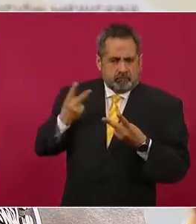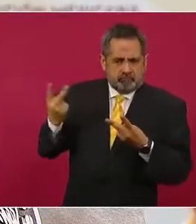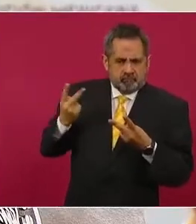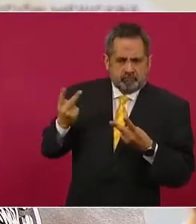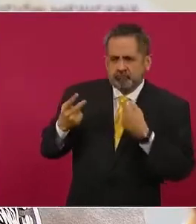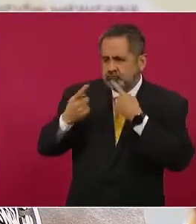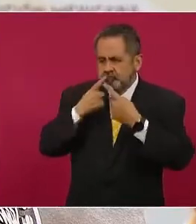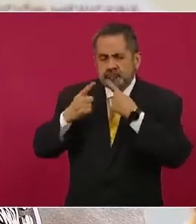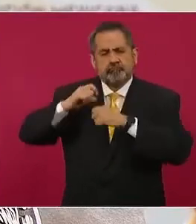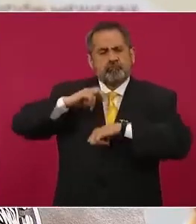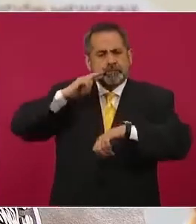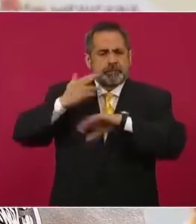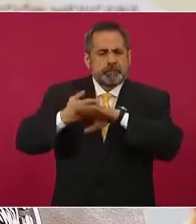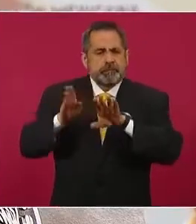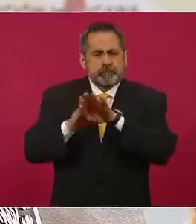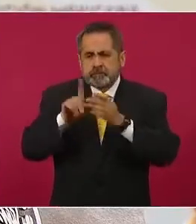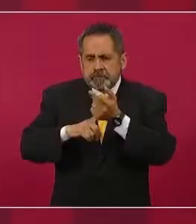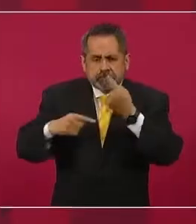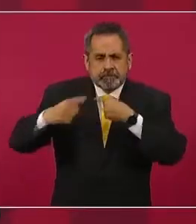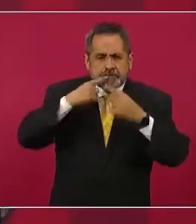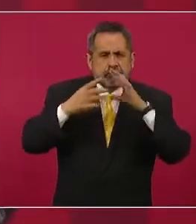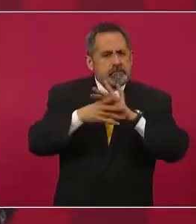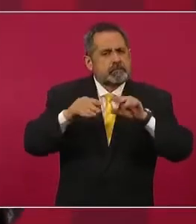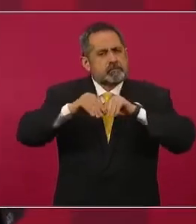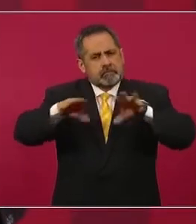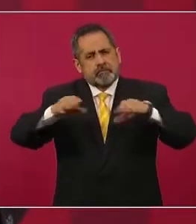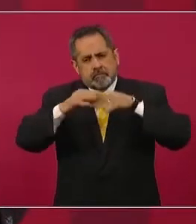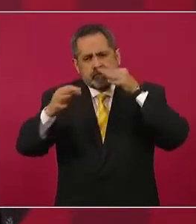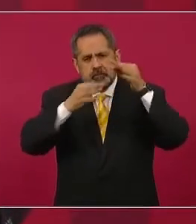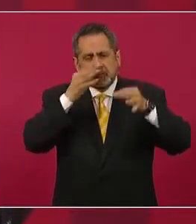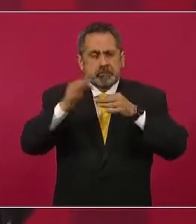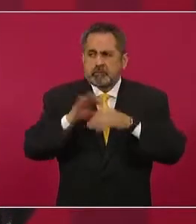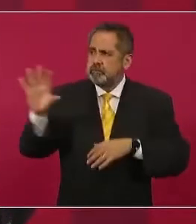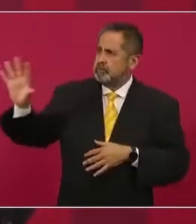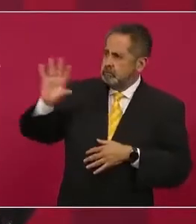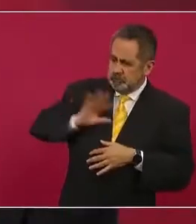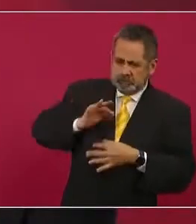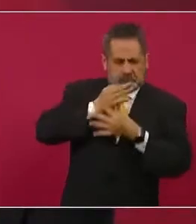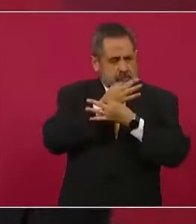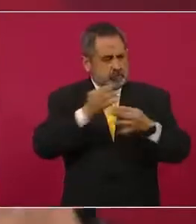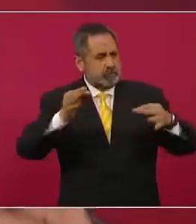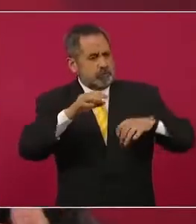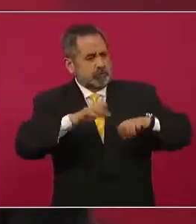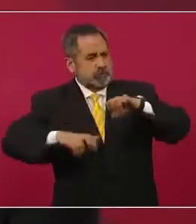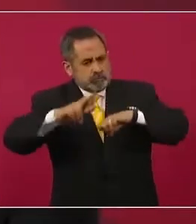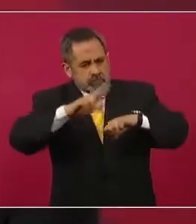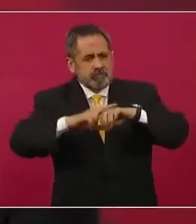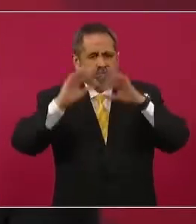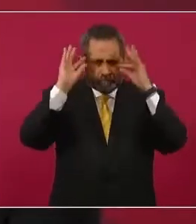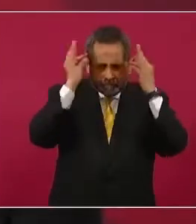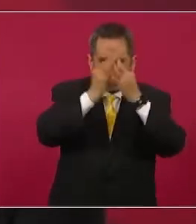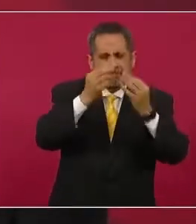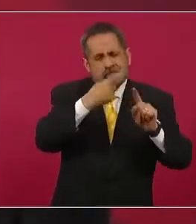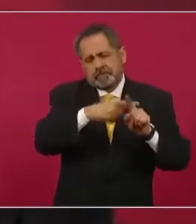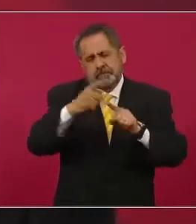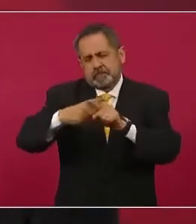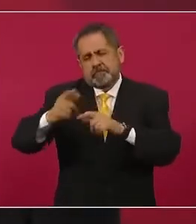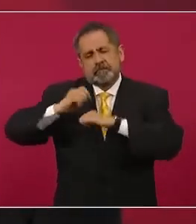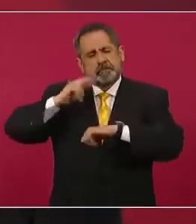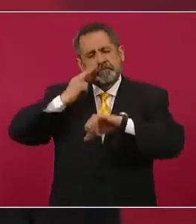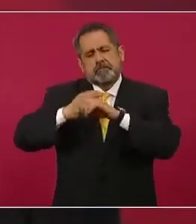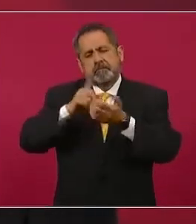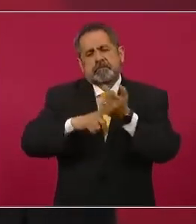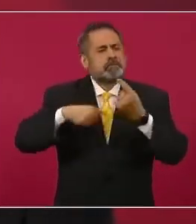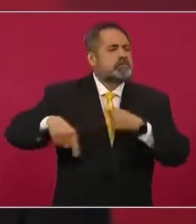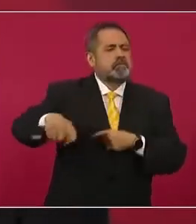que encabecemos y que transmitamos un mensaje de su parte a los embajadores, a los cónsules, a los encargados